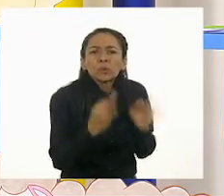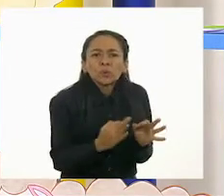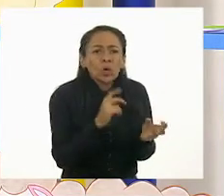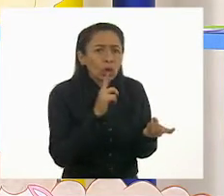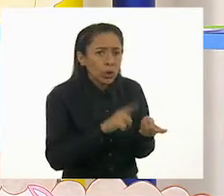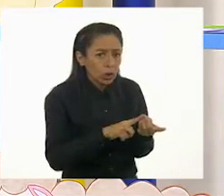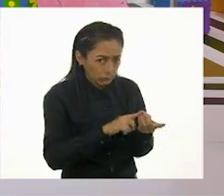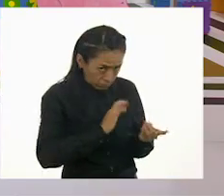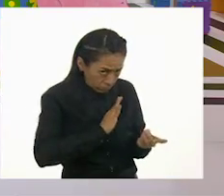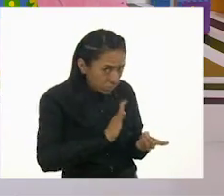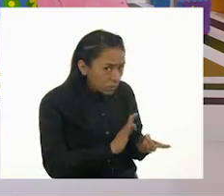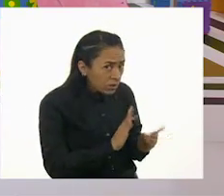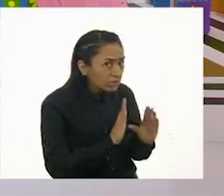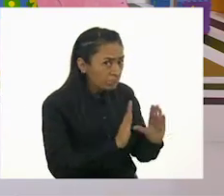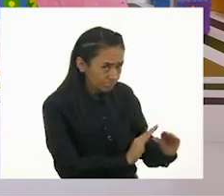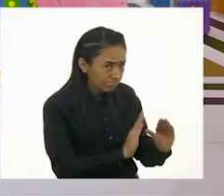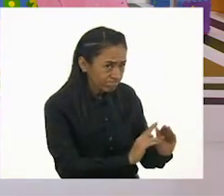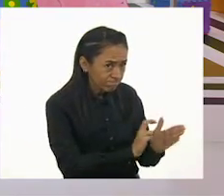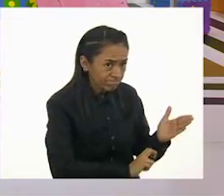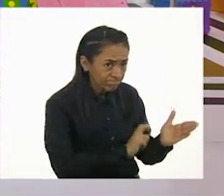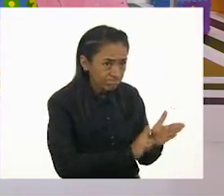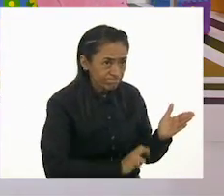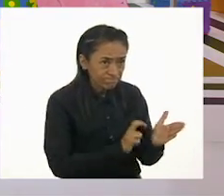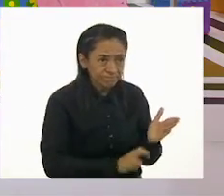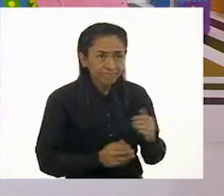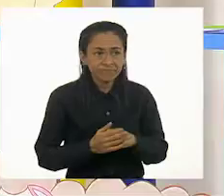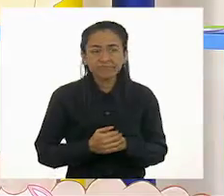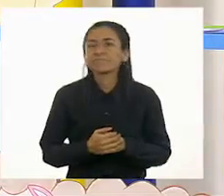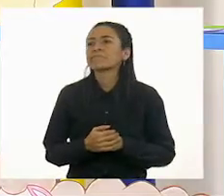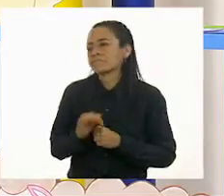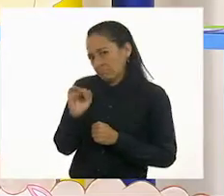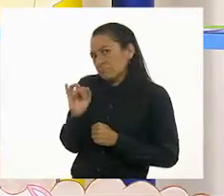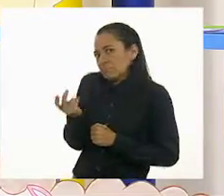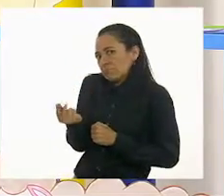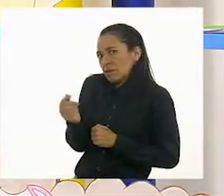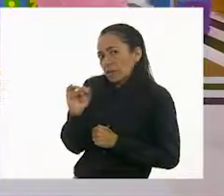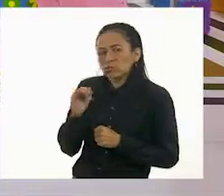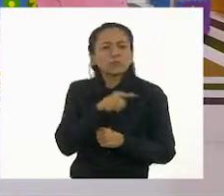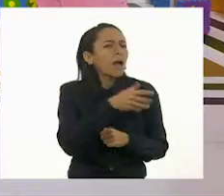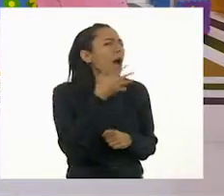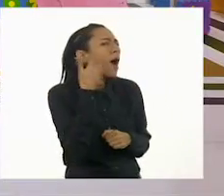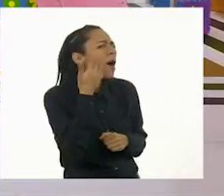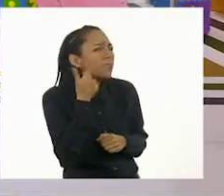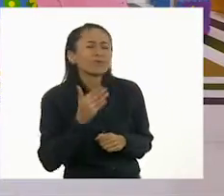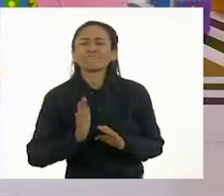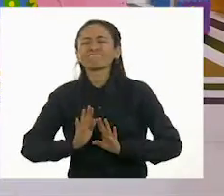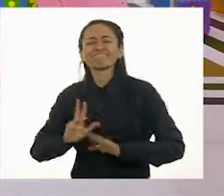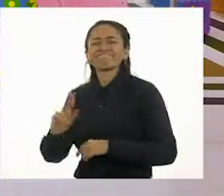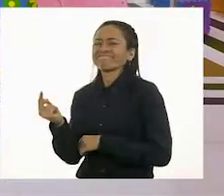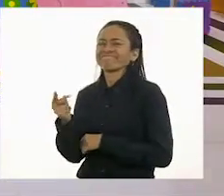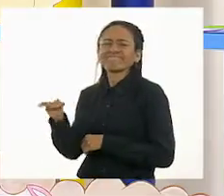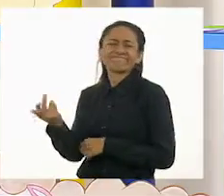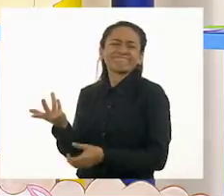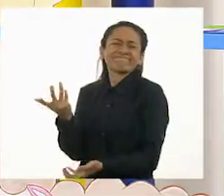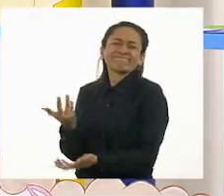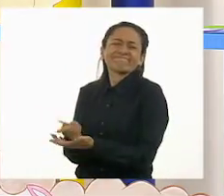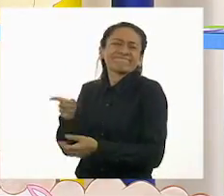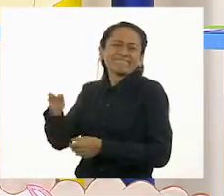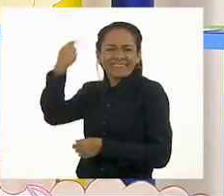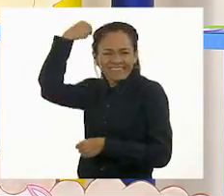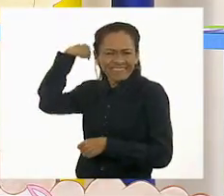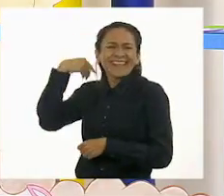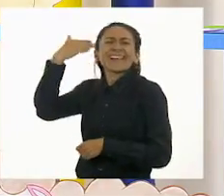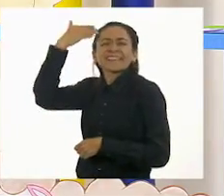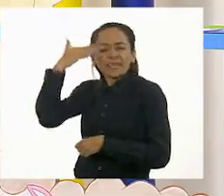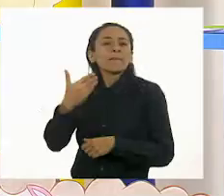animal? Sí, al perro sí. Por ejemplo. ¿A los gatos? A los gatos. Ellos ya saben dónde. Pero también le podemos poner su